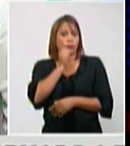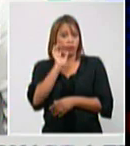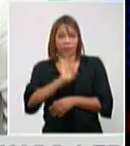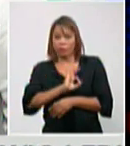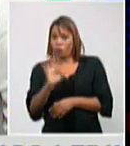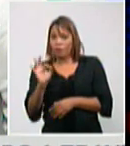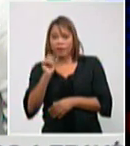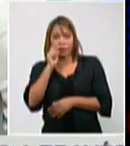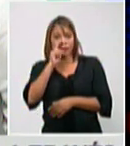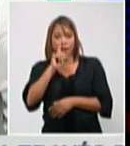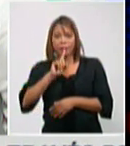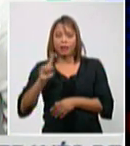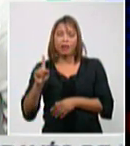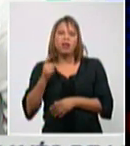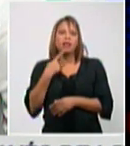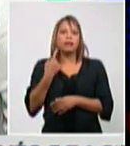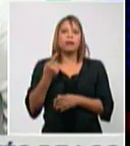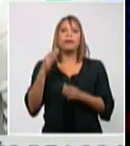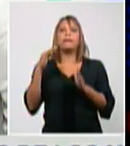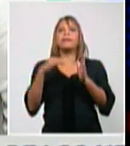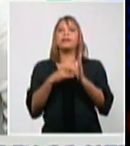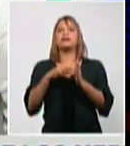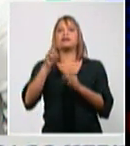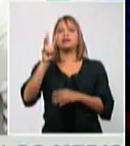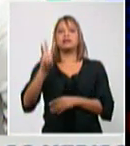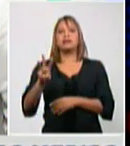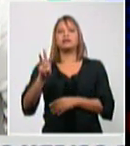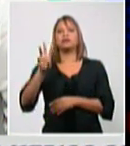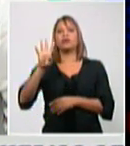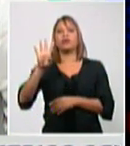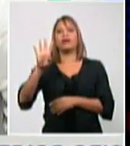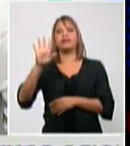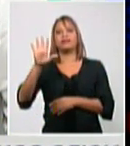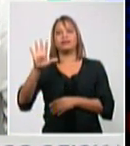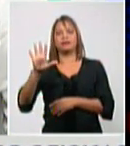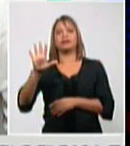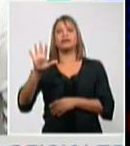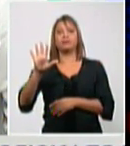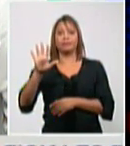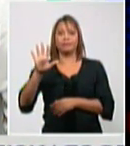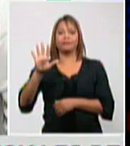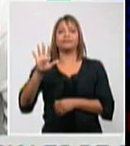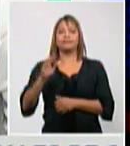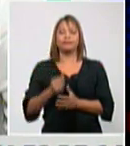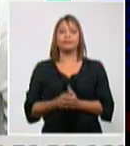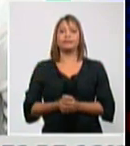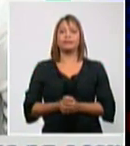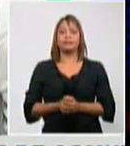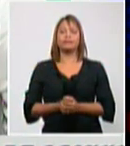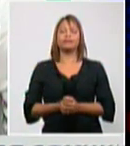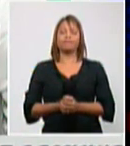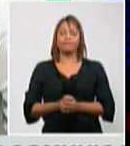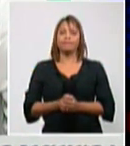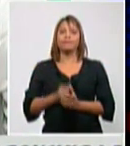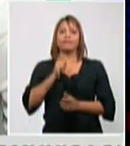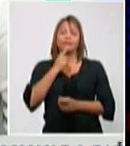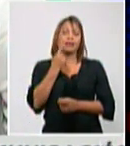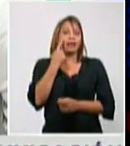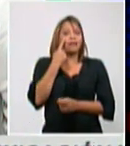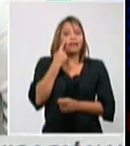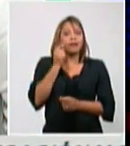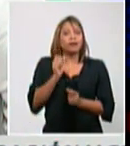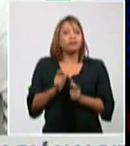ya estamos en 1345 esto dice la traduce la